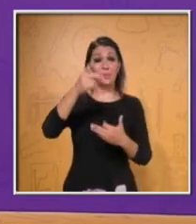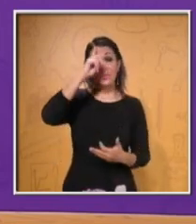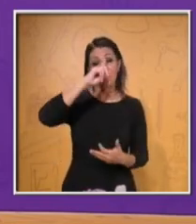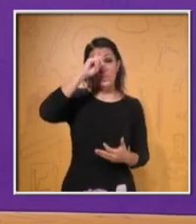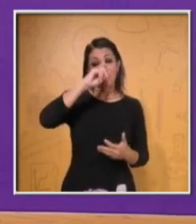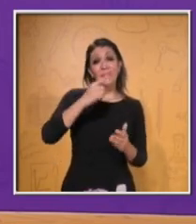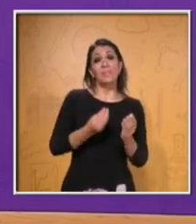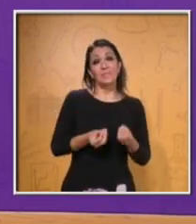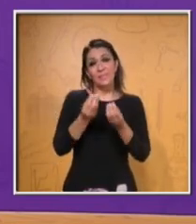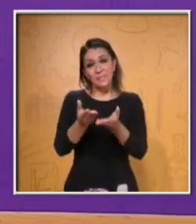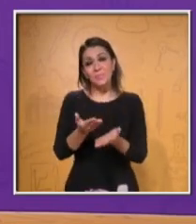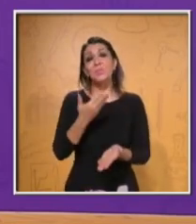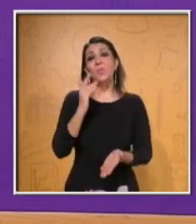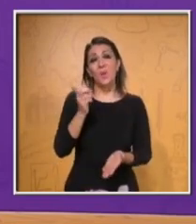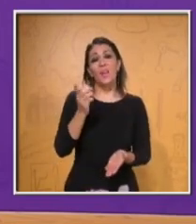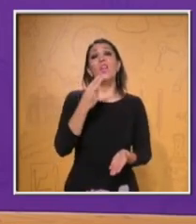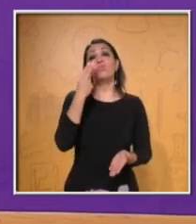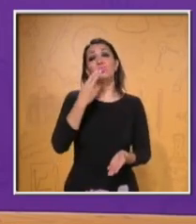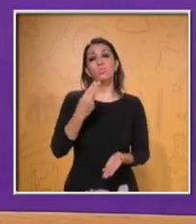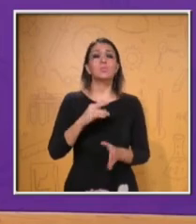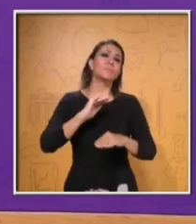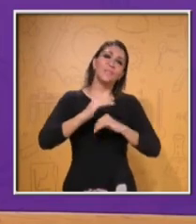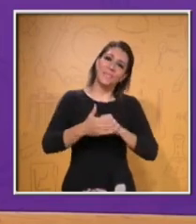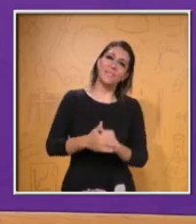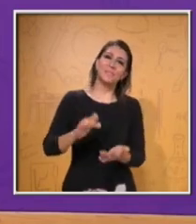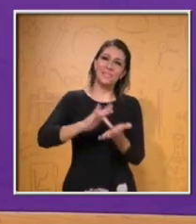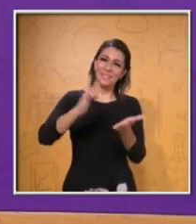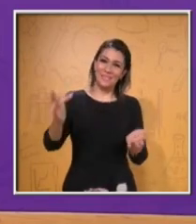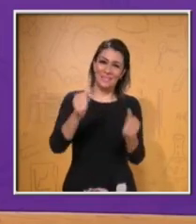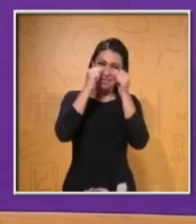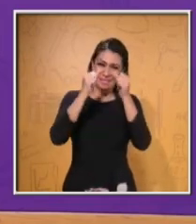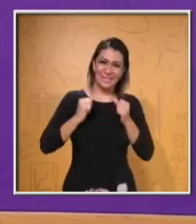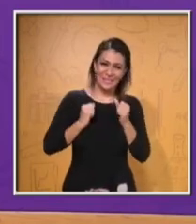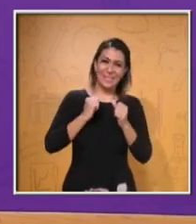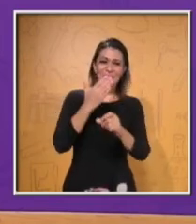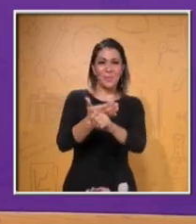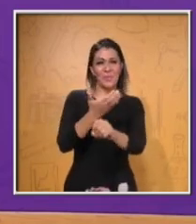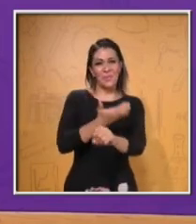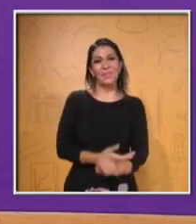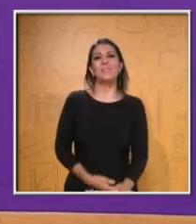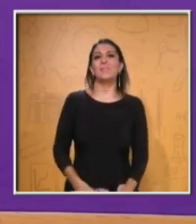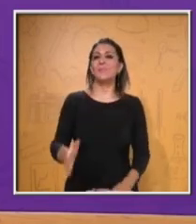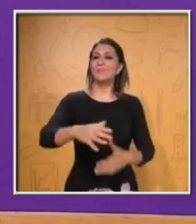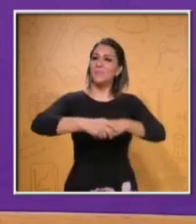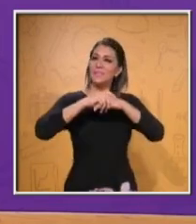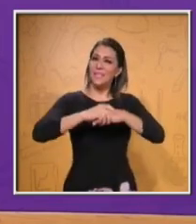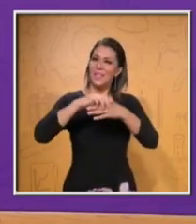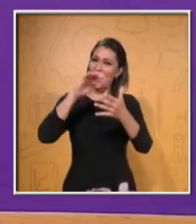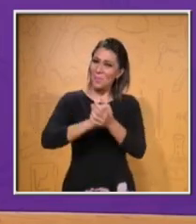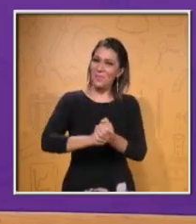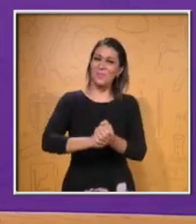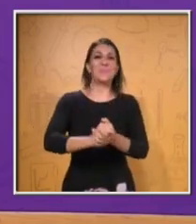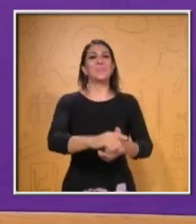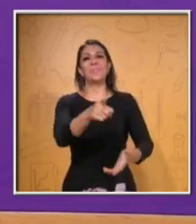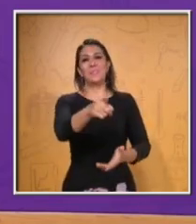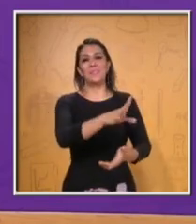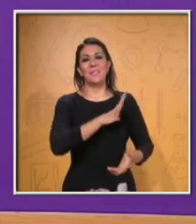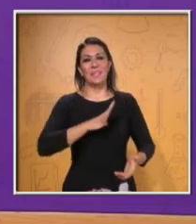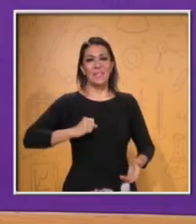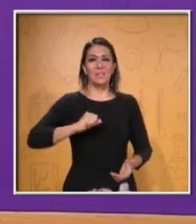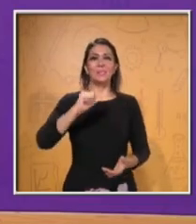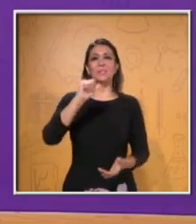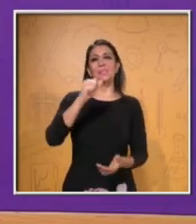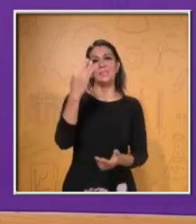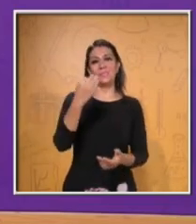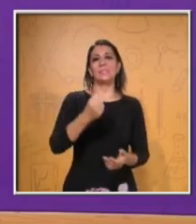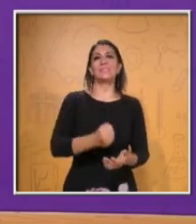acabas de ver en este video. De esta manera, terminamos. Muchas gracias por tu atención y por acompañarme. Un saludo a mi esposo y a mis hijos, Aarón, Alan